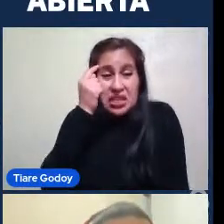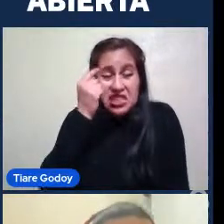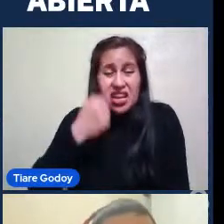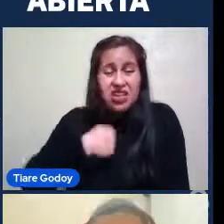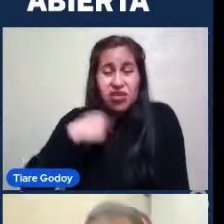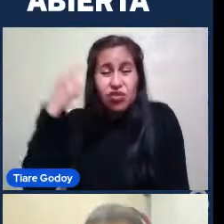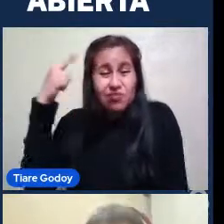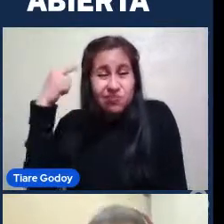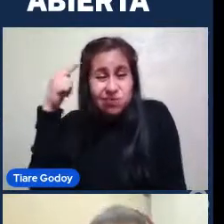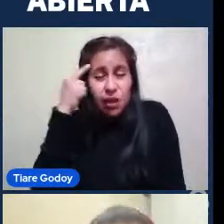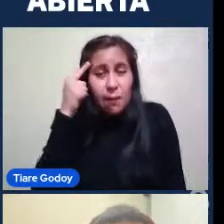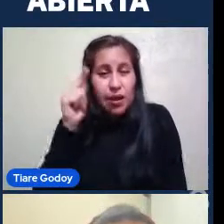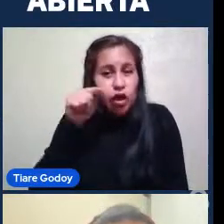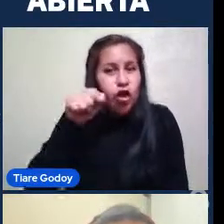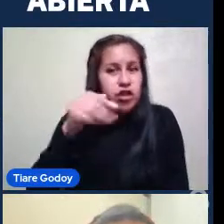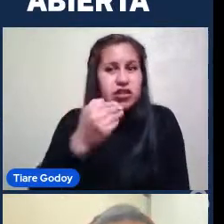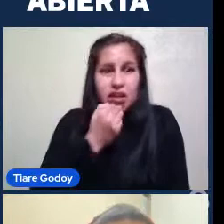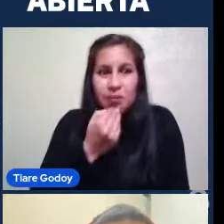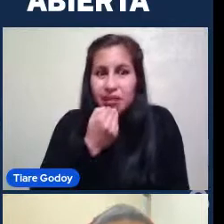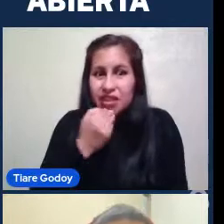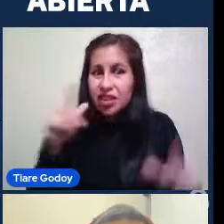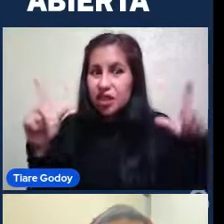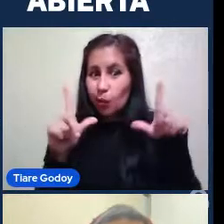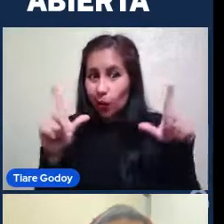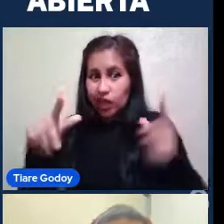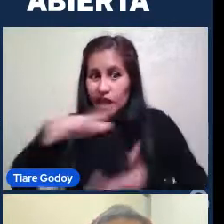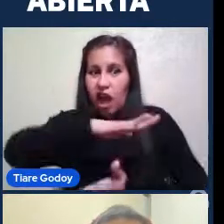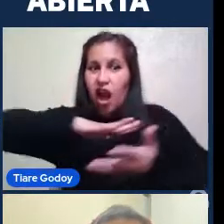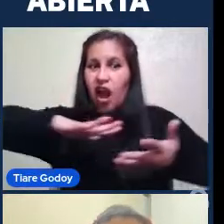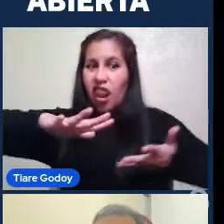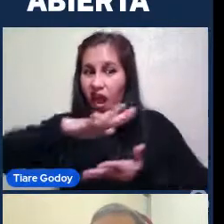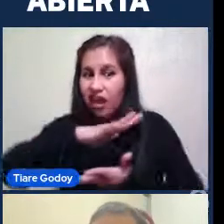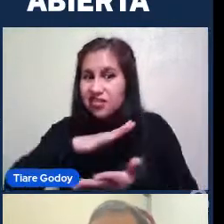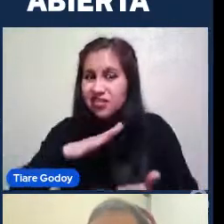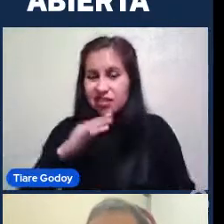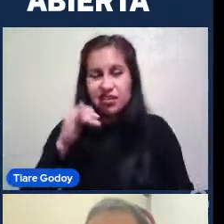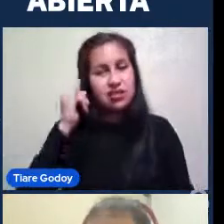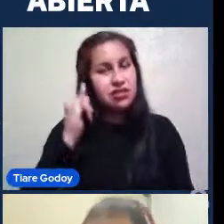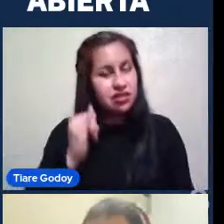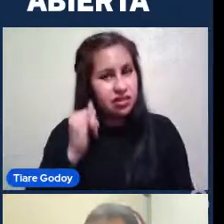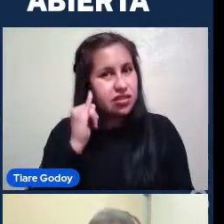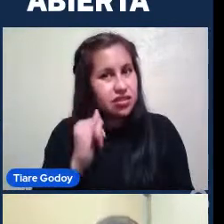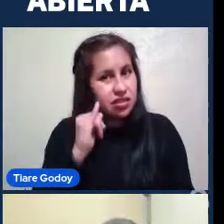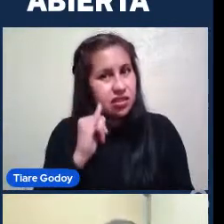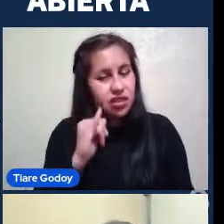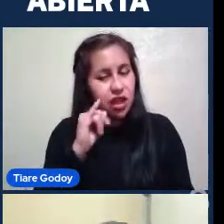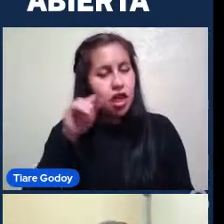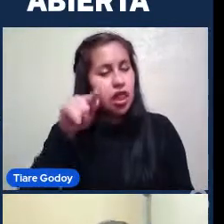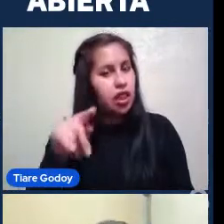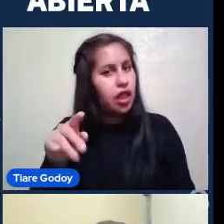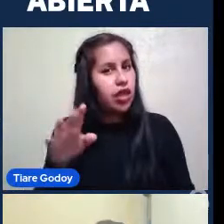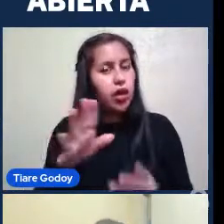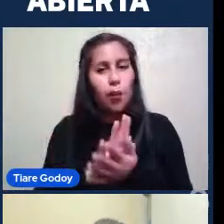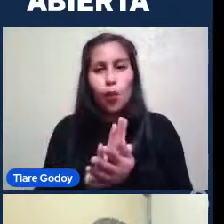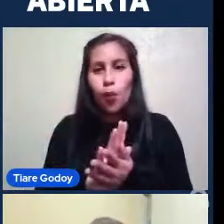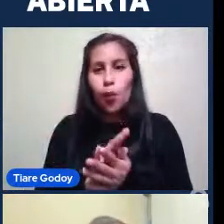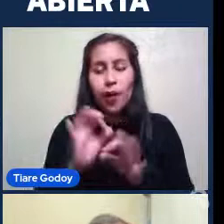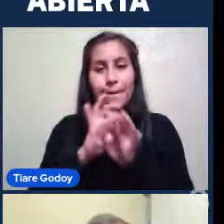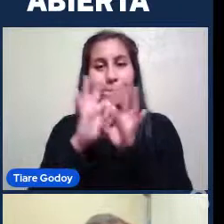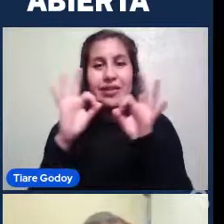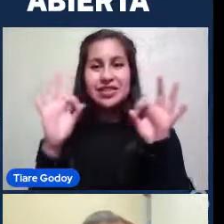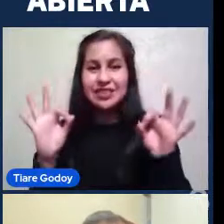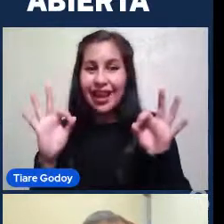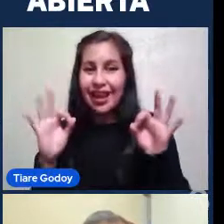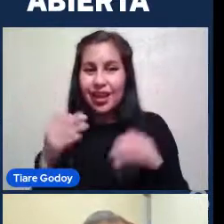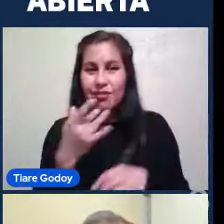Es la imagen De una galaxia Es Una galaxia Bien particular Una galaxia De tipo enana